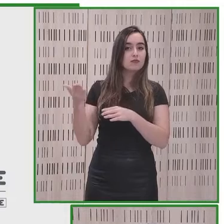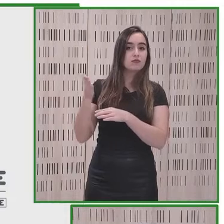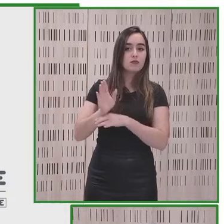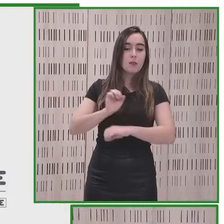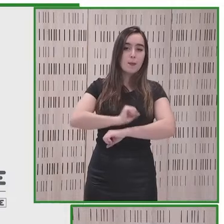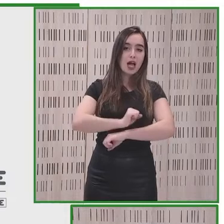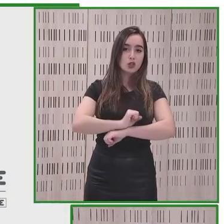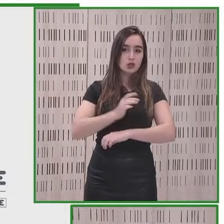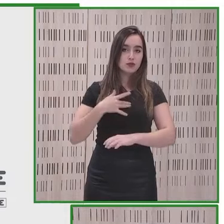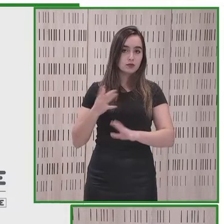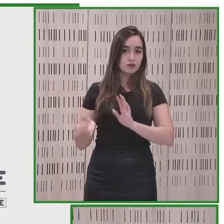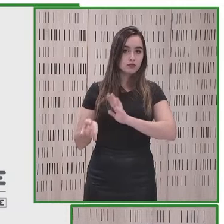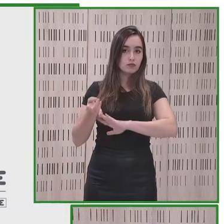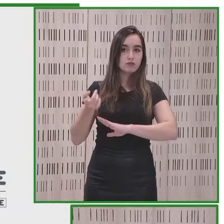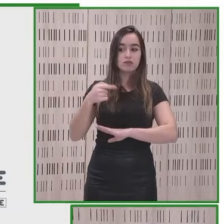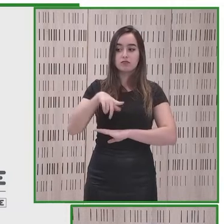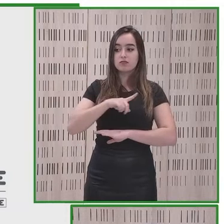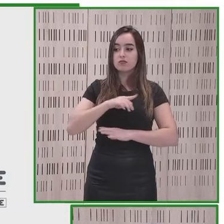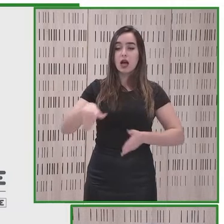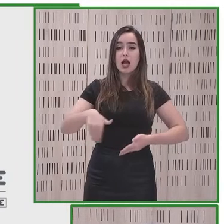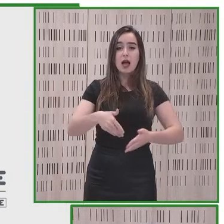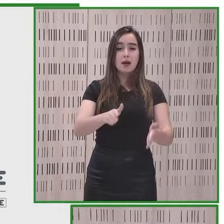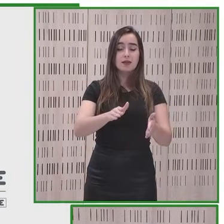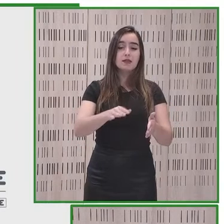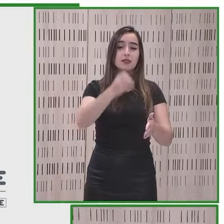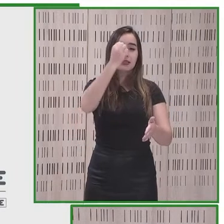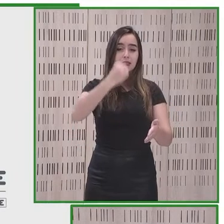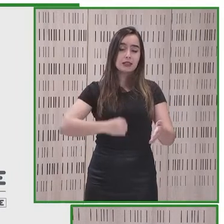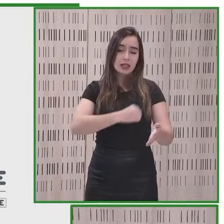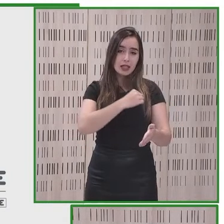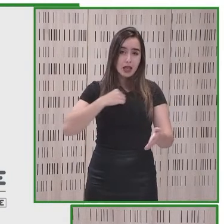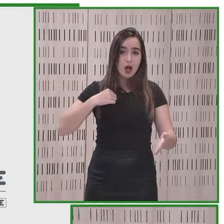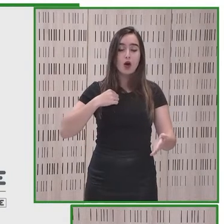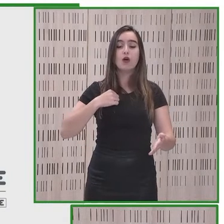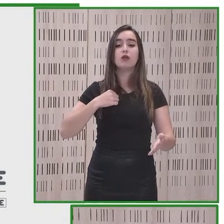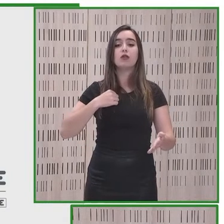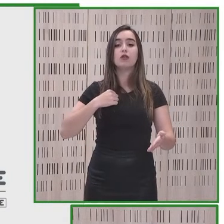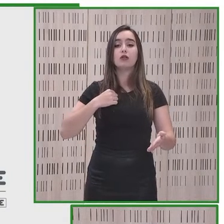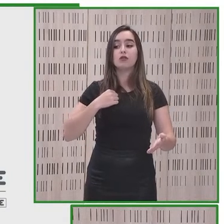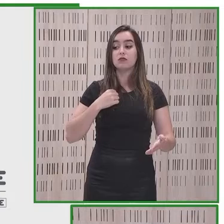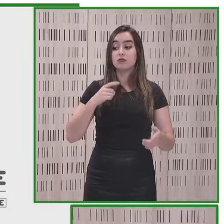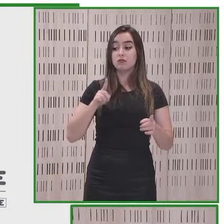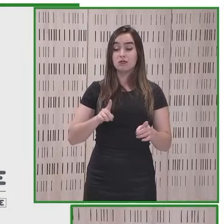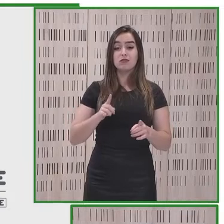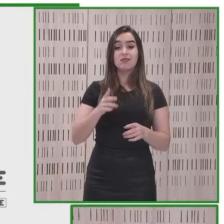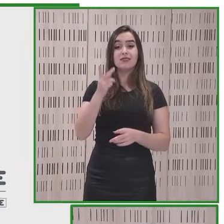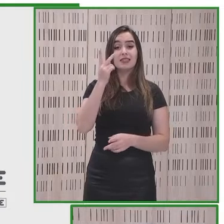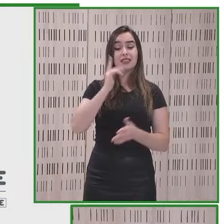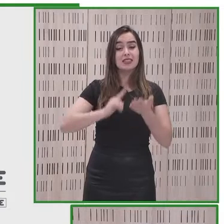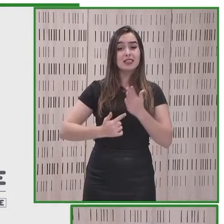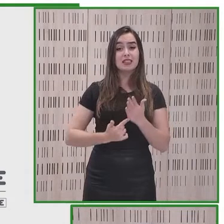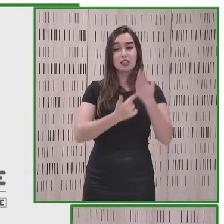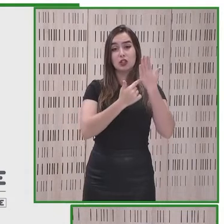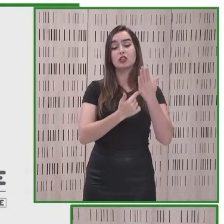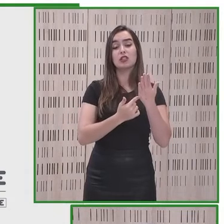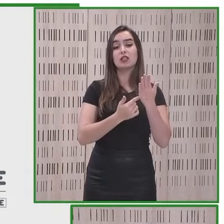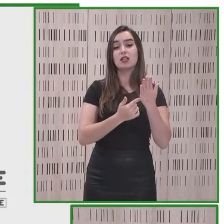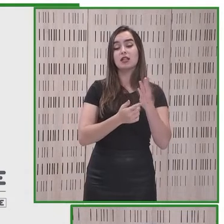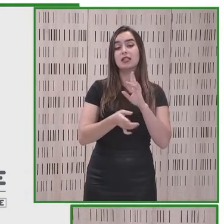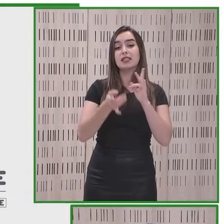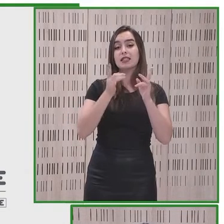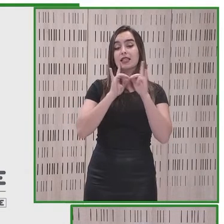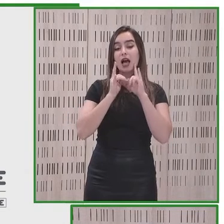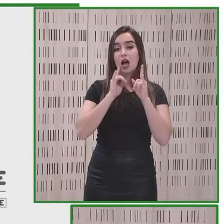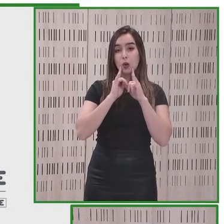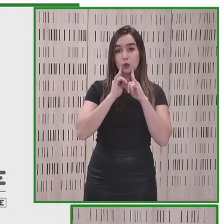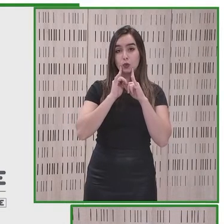y que hemos implantado en el camino de Santiago como tecnología de sonido binaural puede ayudar a personas con